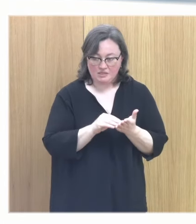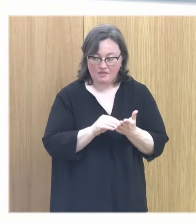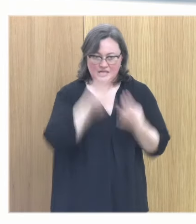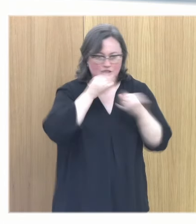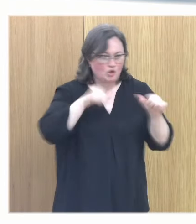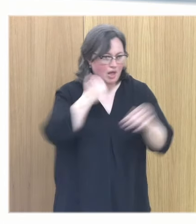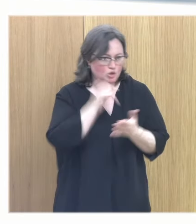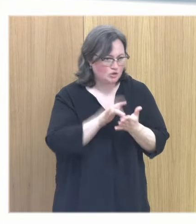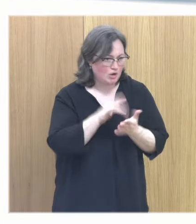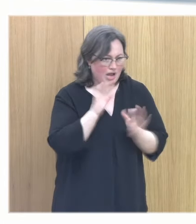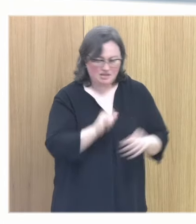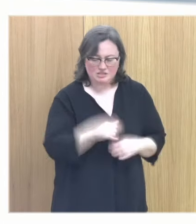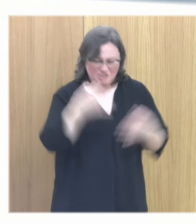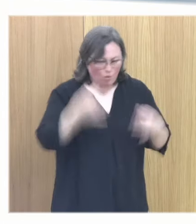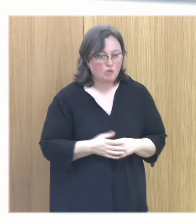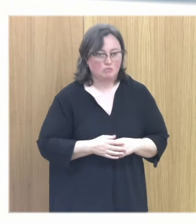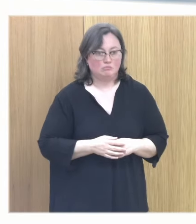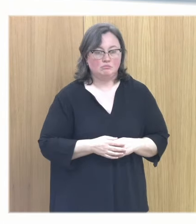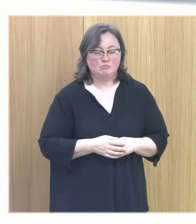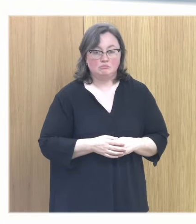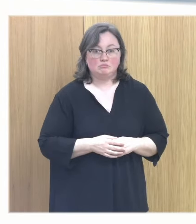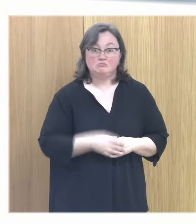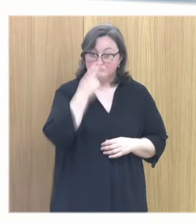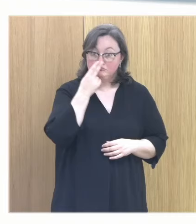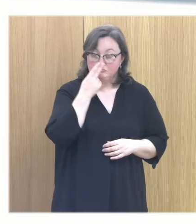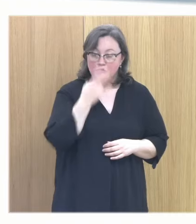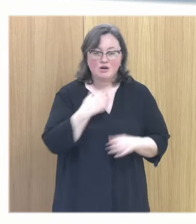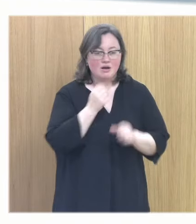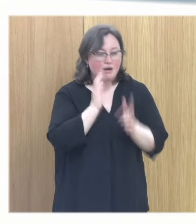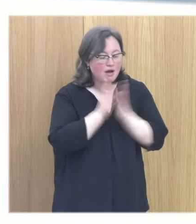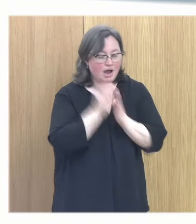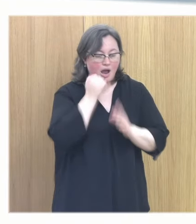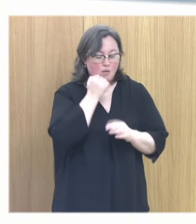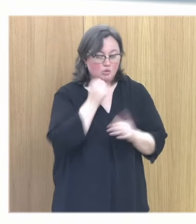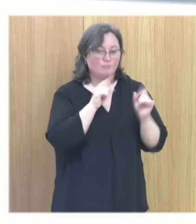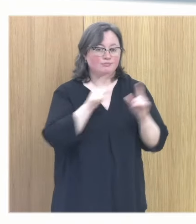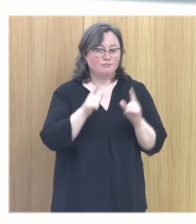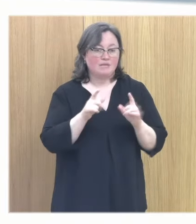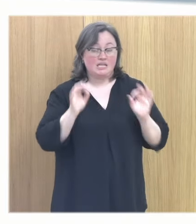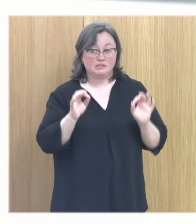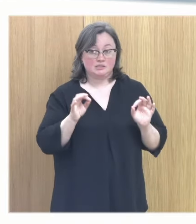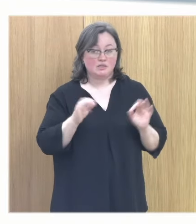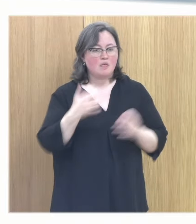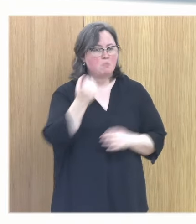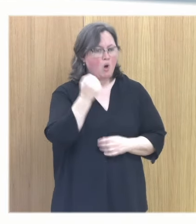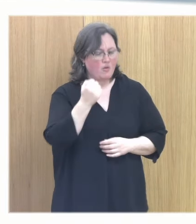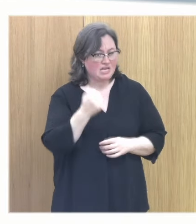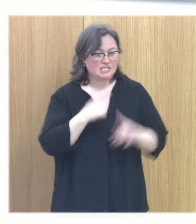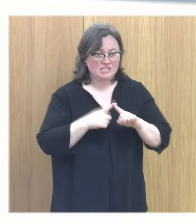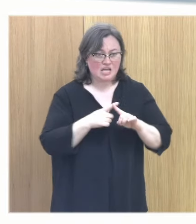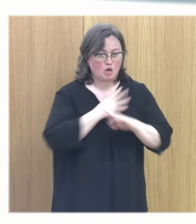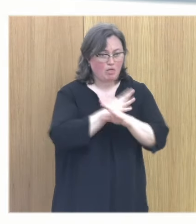una historia de abuso sexual entonces es muy interesante porque cuando trabajas el abuso y te das cuenta que es una cuestión de poder no de